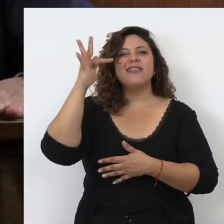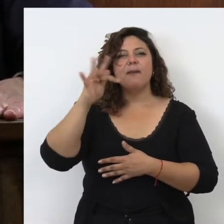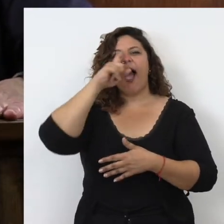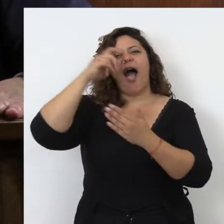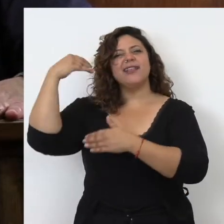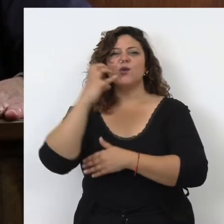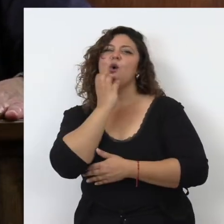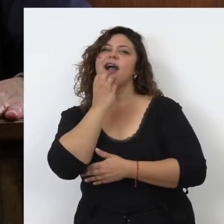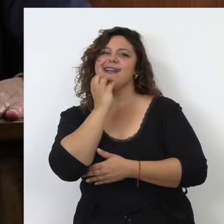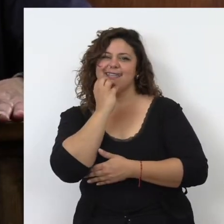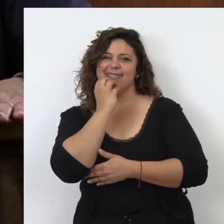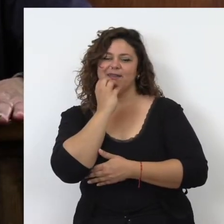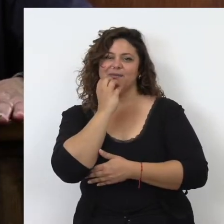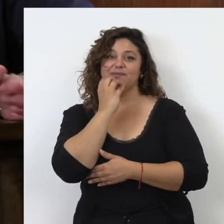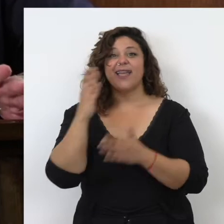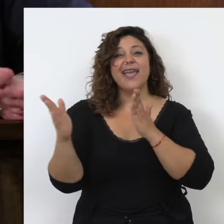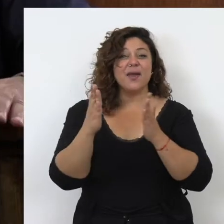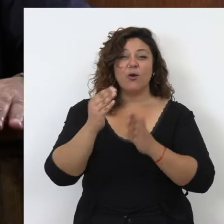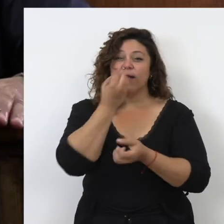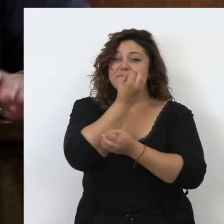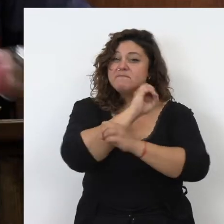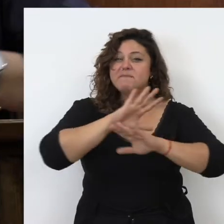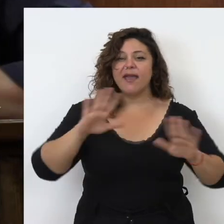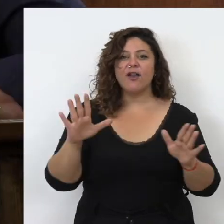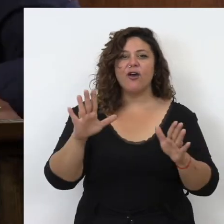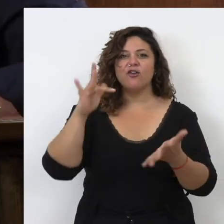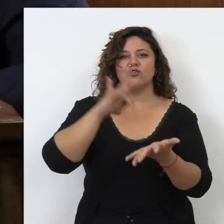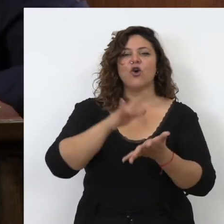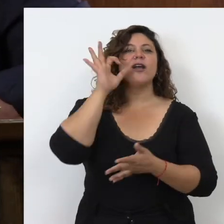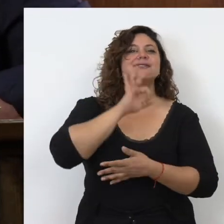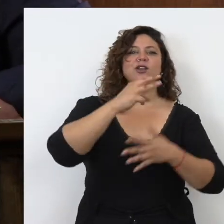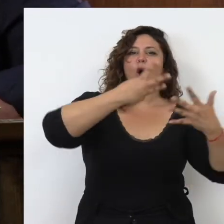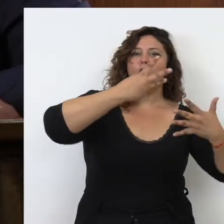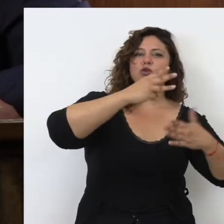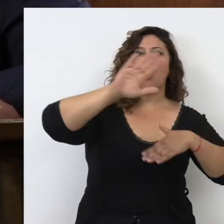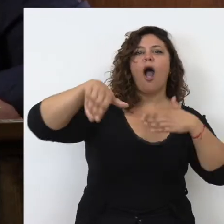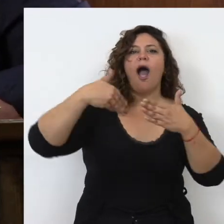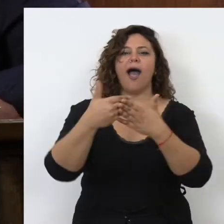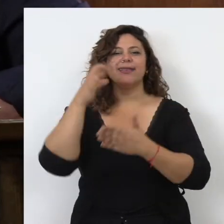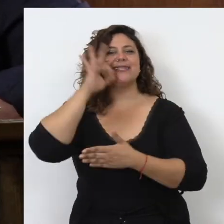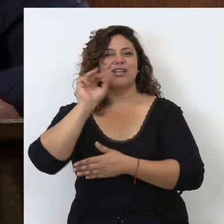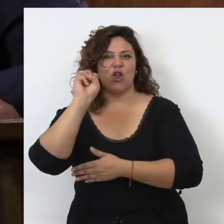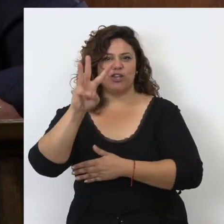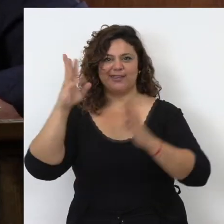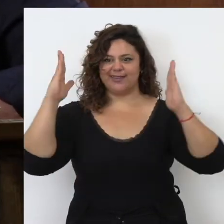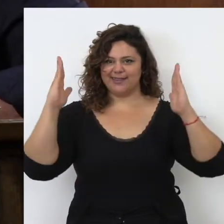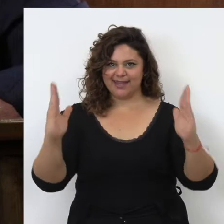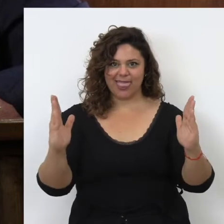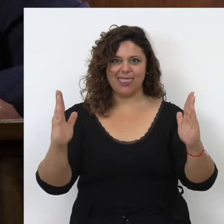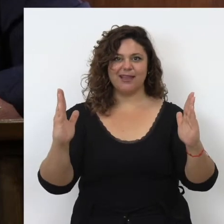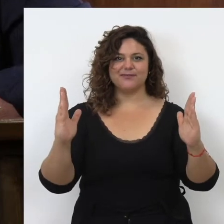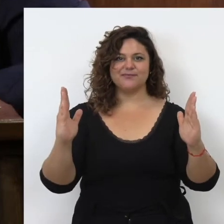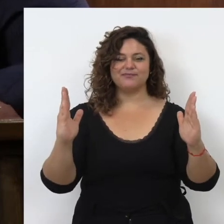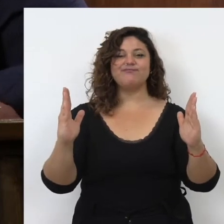la de los antiguos griegos. El periodo más furtífero abarca desde el siglo VIII hasta el siglo XIII,